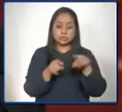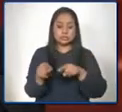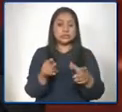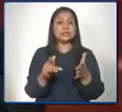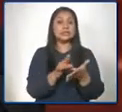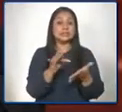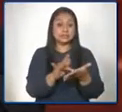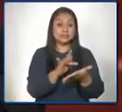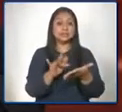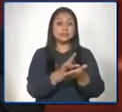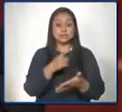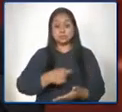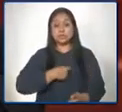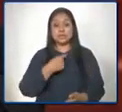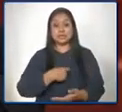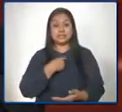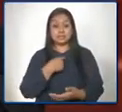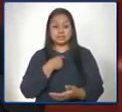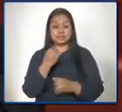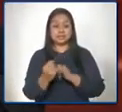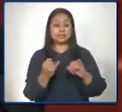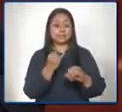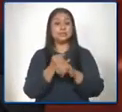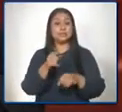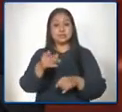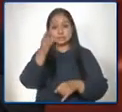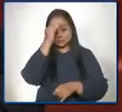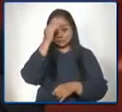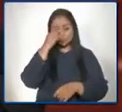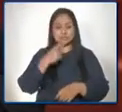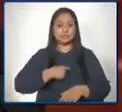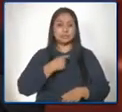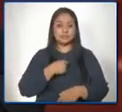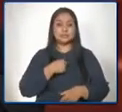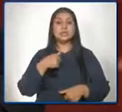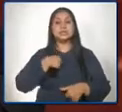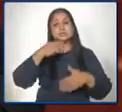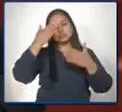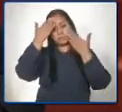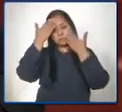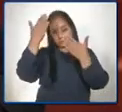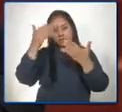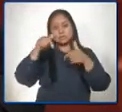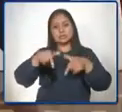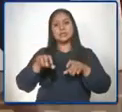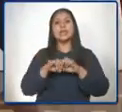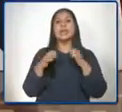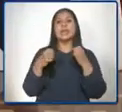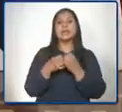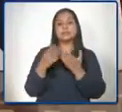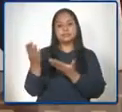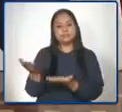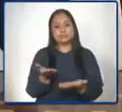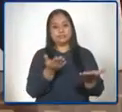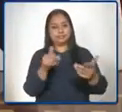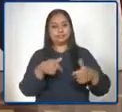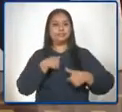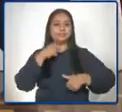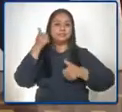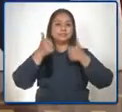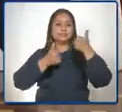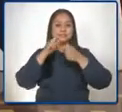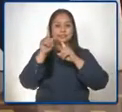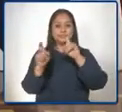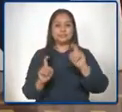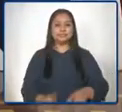docentes así es que muchísimas gracias estoy estamos con el equipo a la disposición de las preguntas